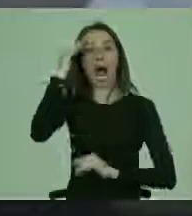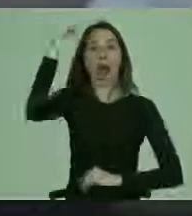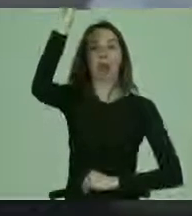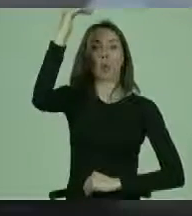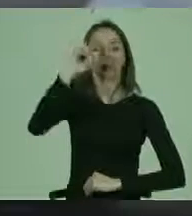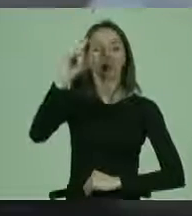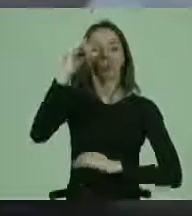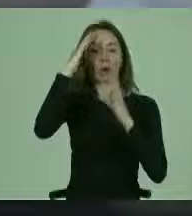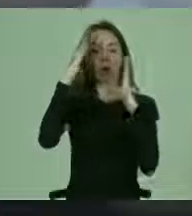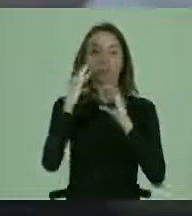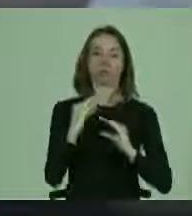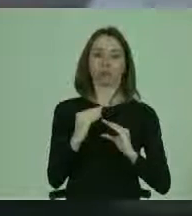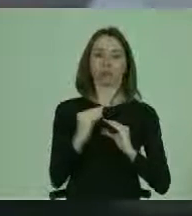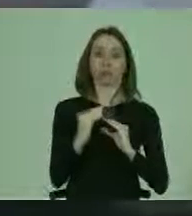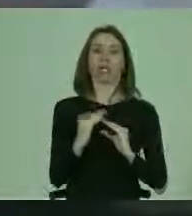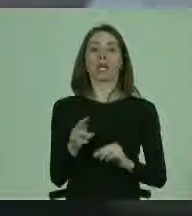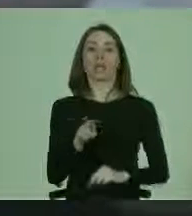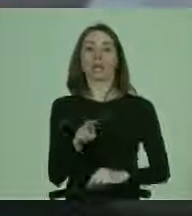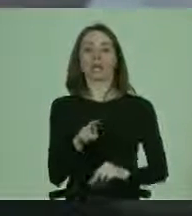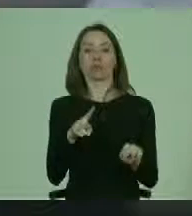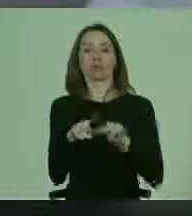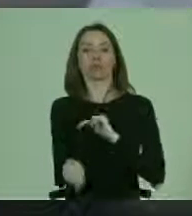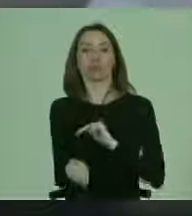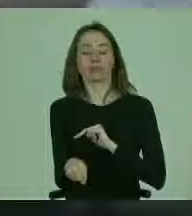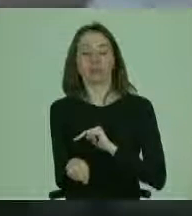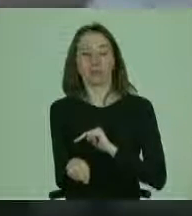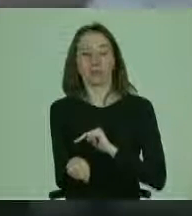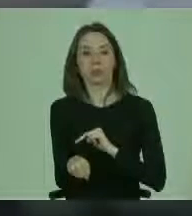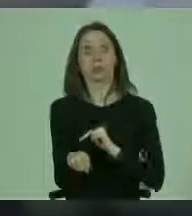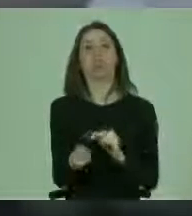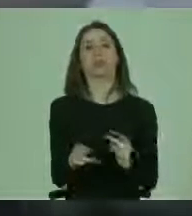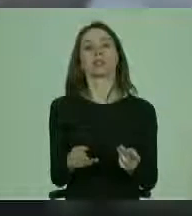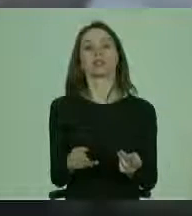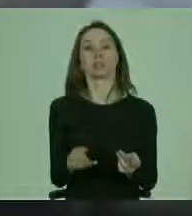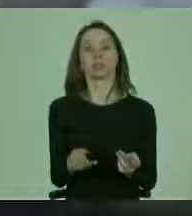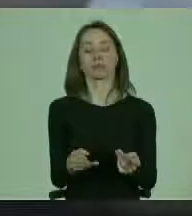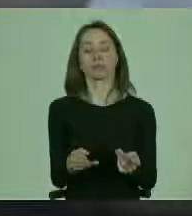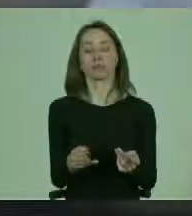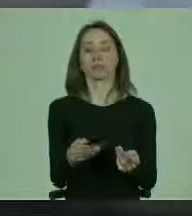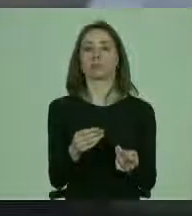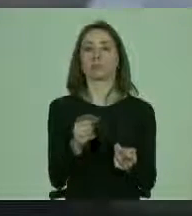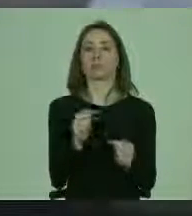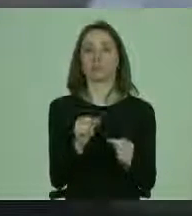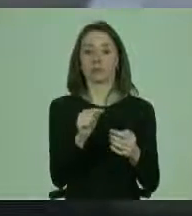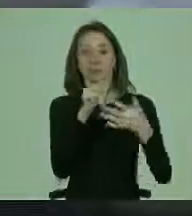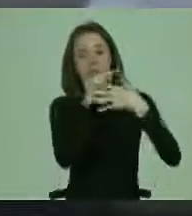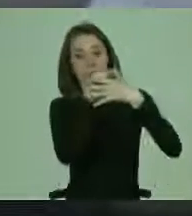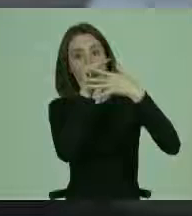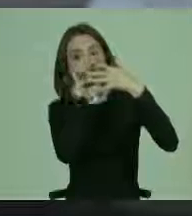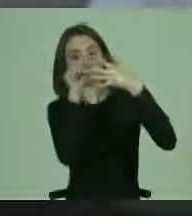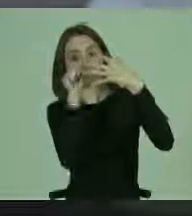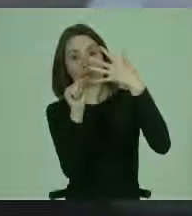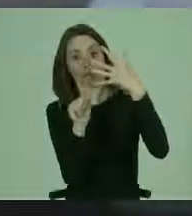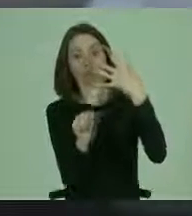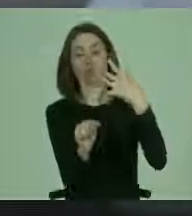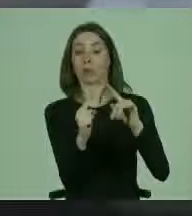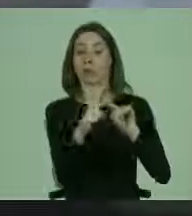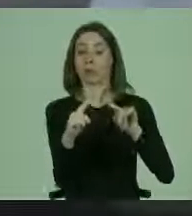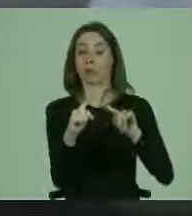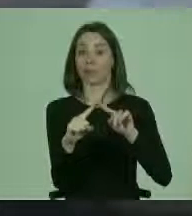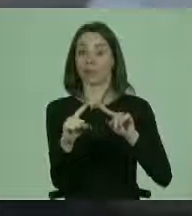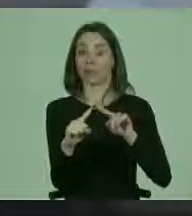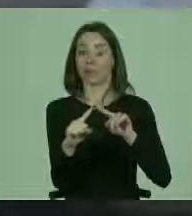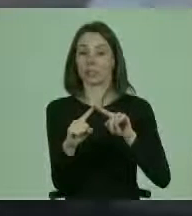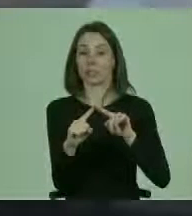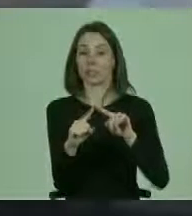excluir la menstruación también. Y aquí se nos van dando una serie de